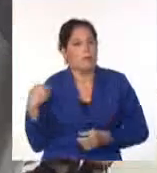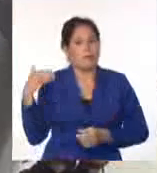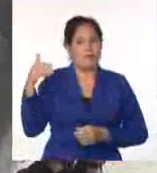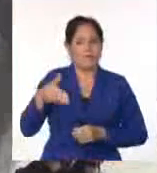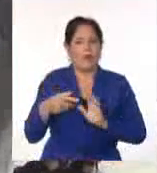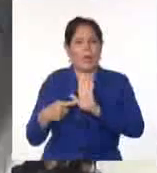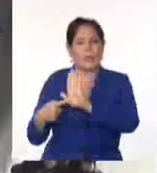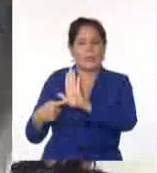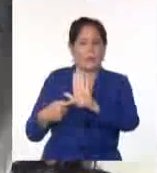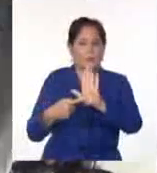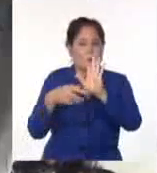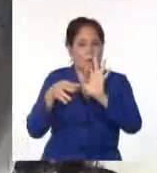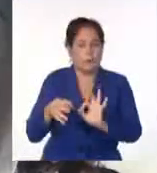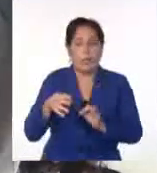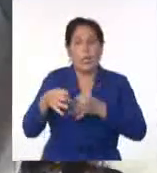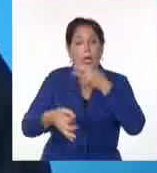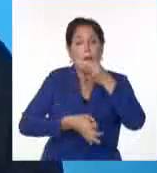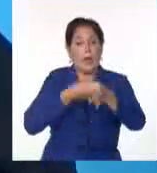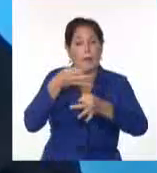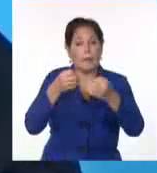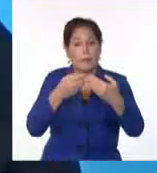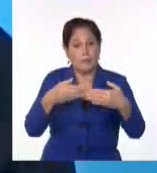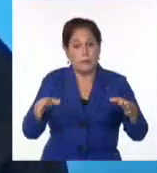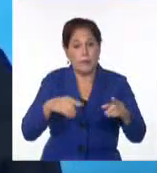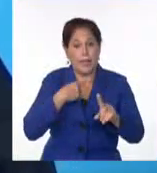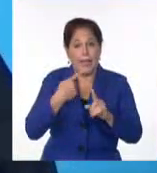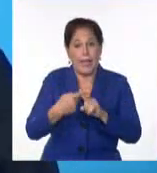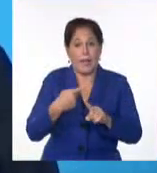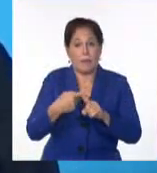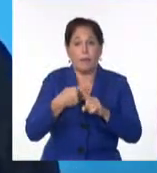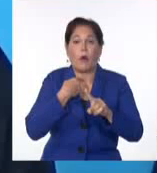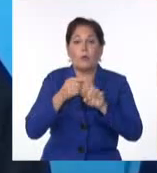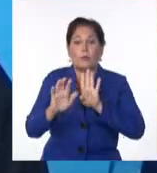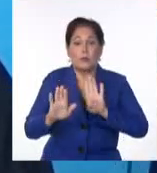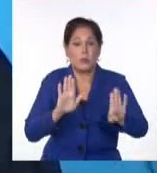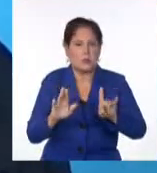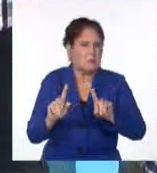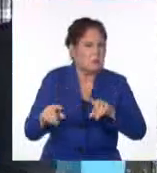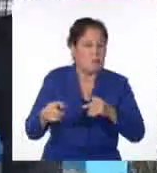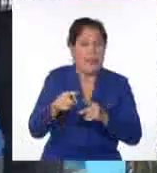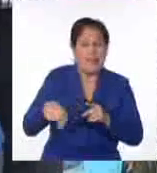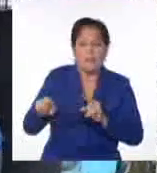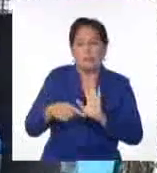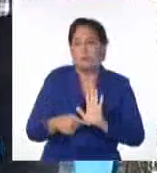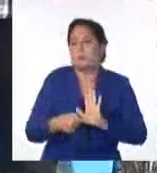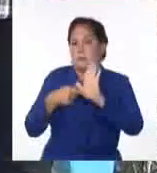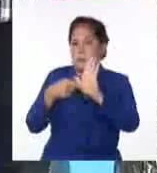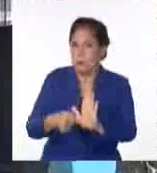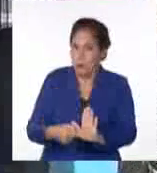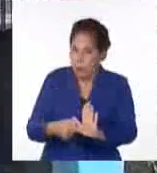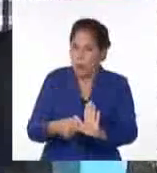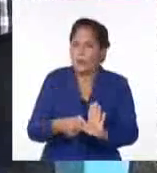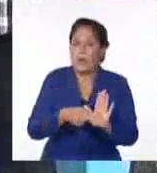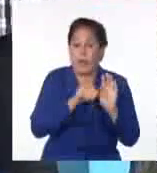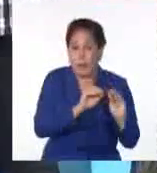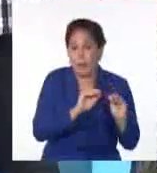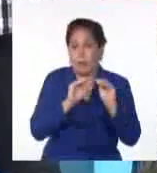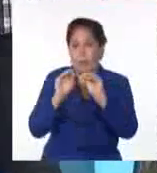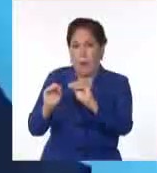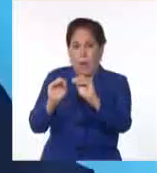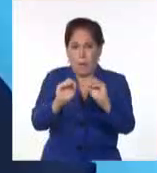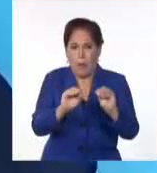aquí. Según se explicó en la apertura, esta exposición forma parte de una muestra itinerante de varios